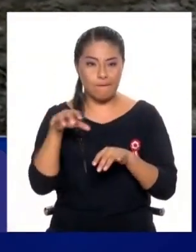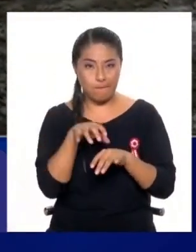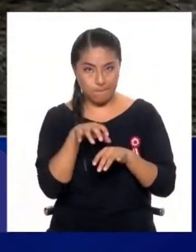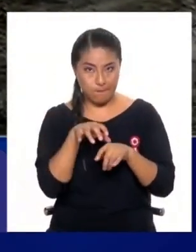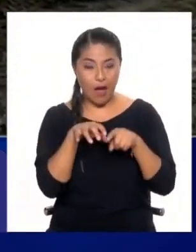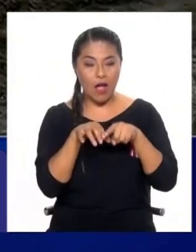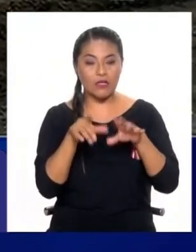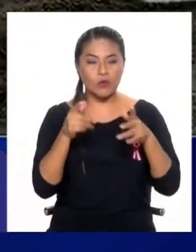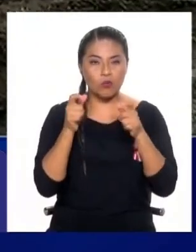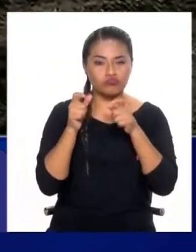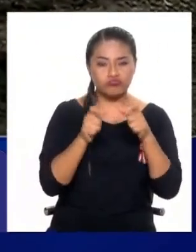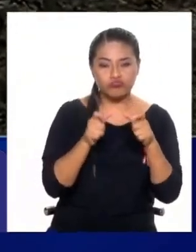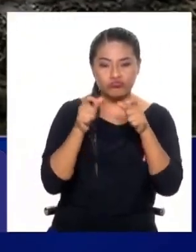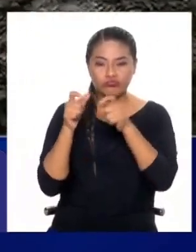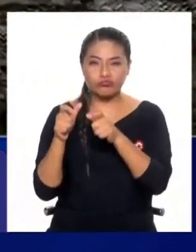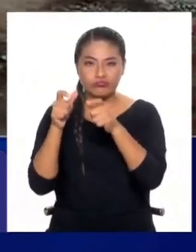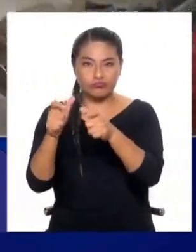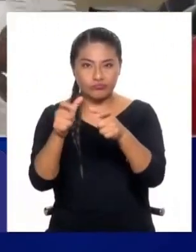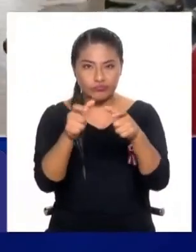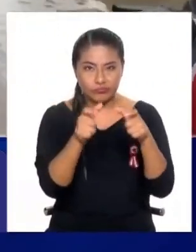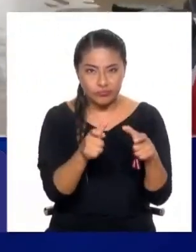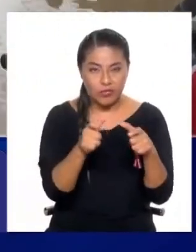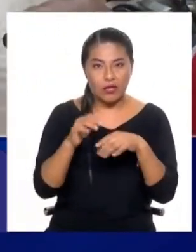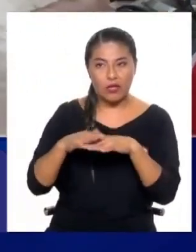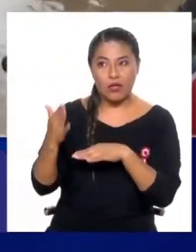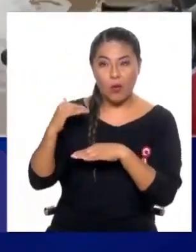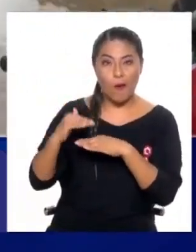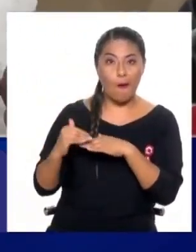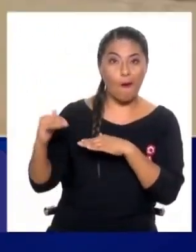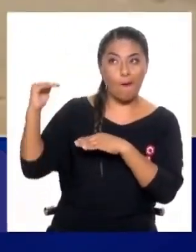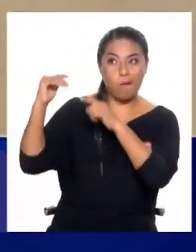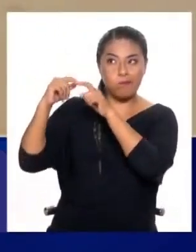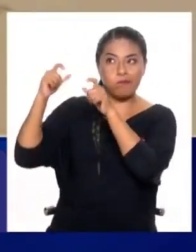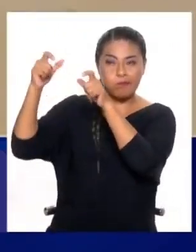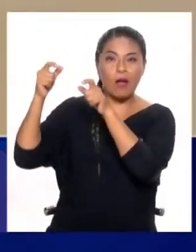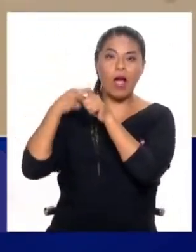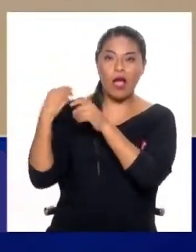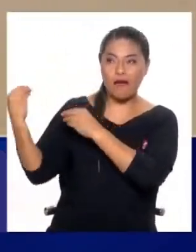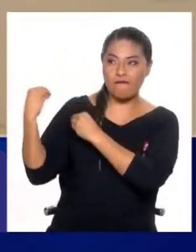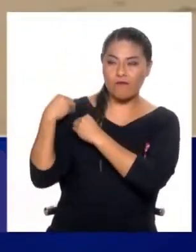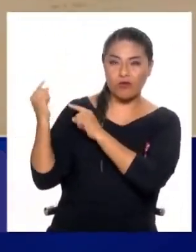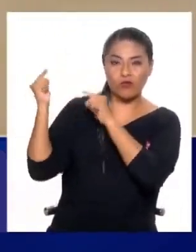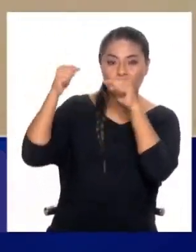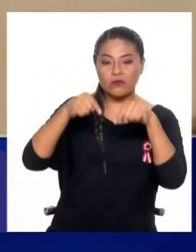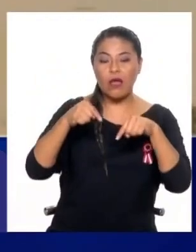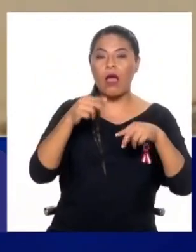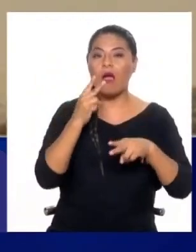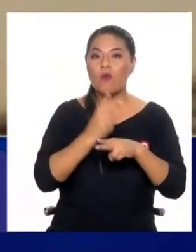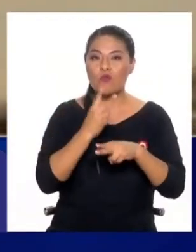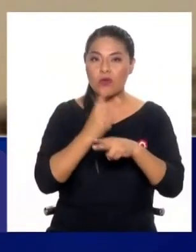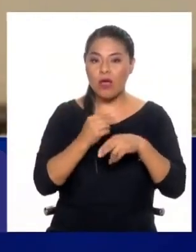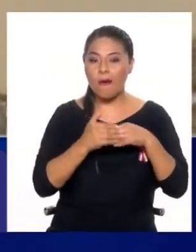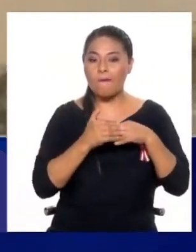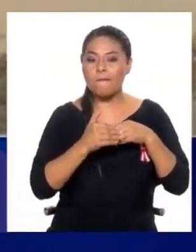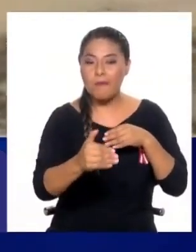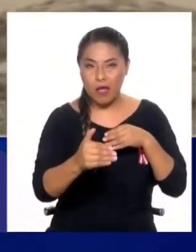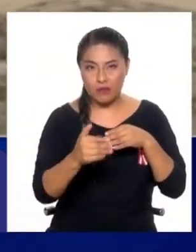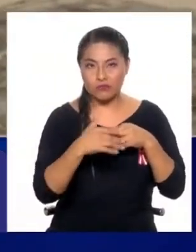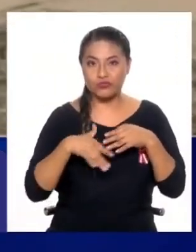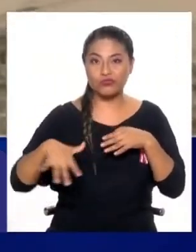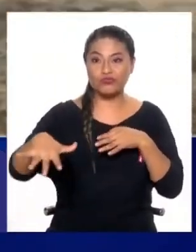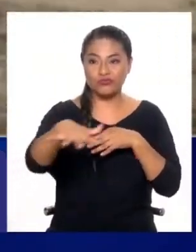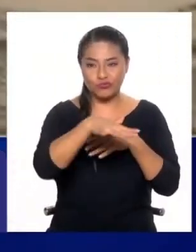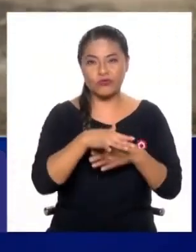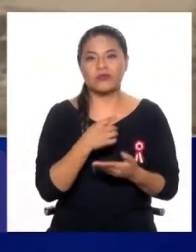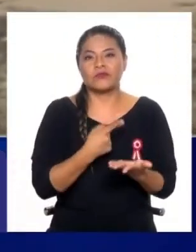para monitorear cómo van las lluvias en la parte alta y avisar con tiempo adecuado en las partes bajas para tomar las providencias. Y ese es un plan de